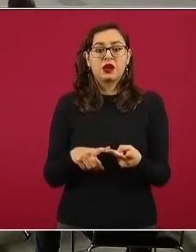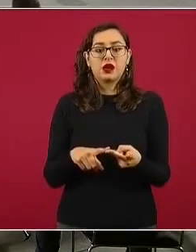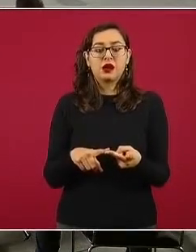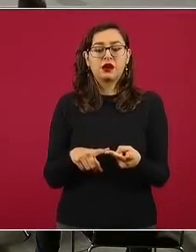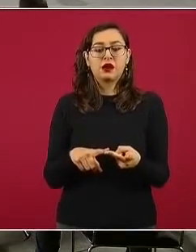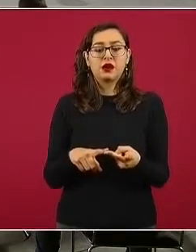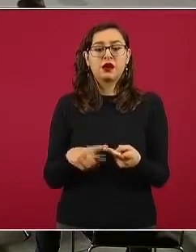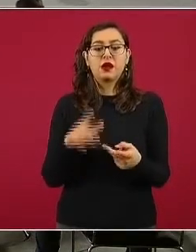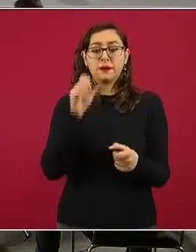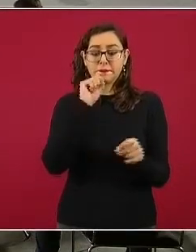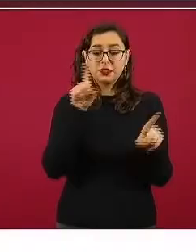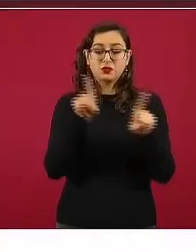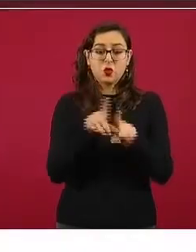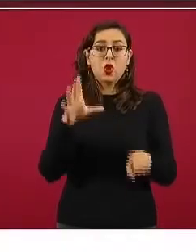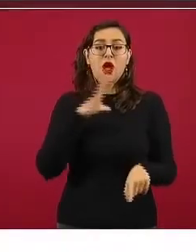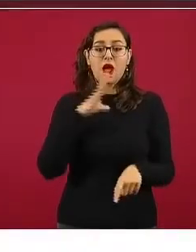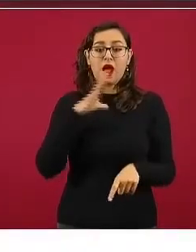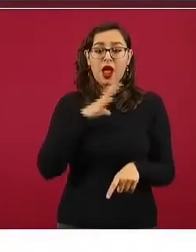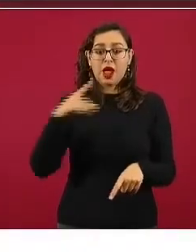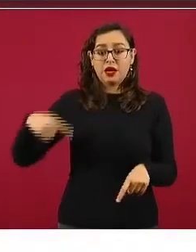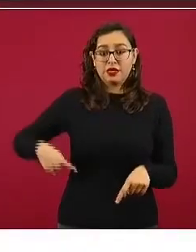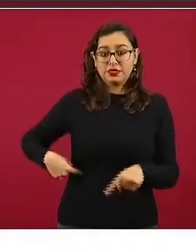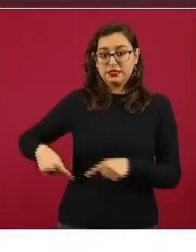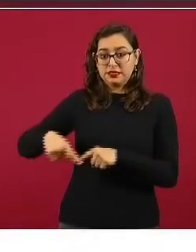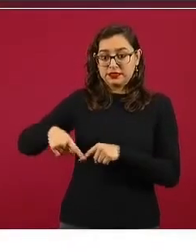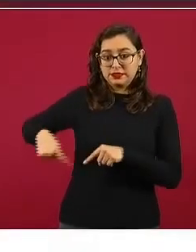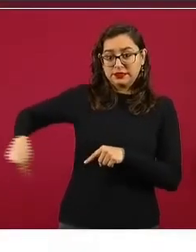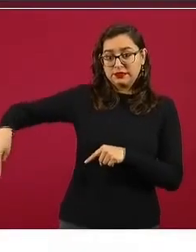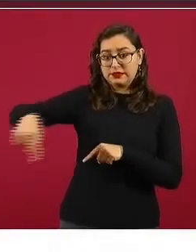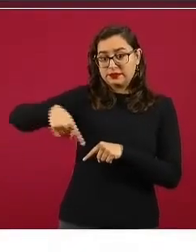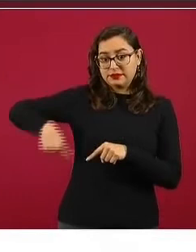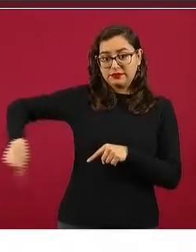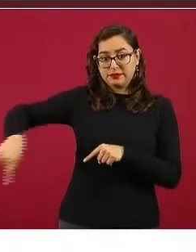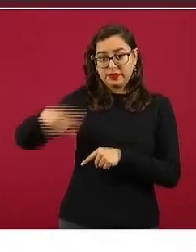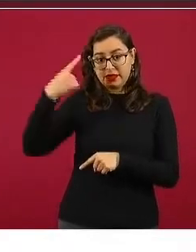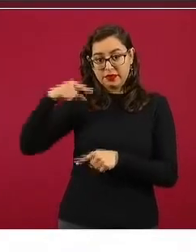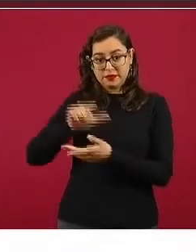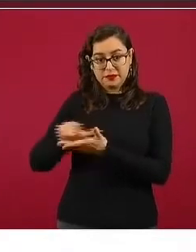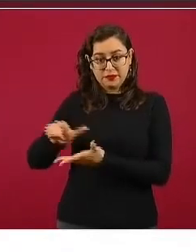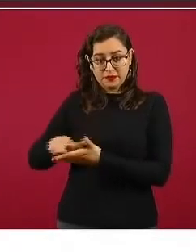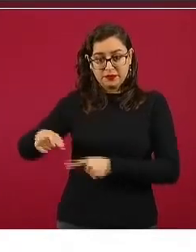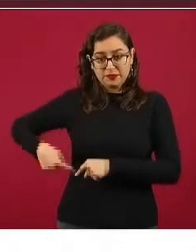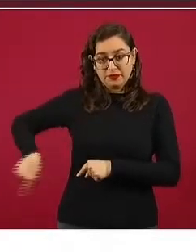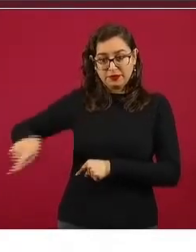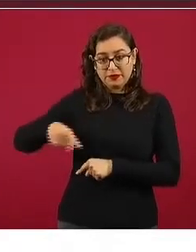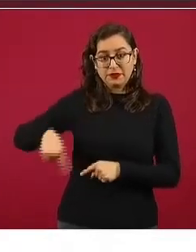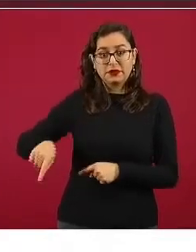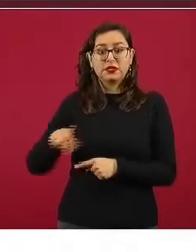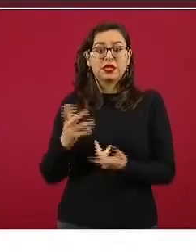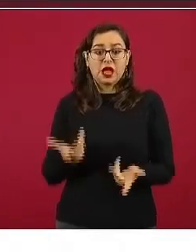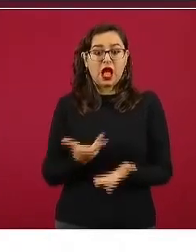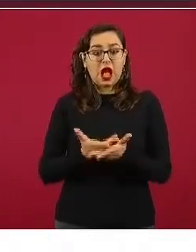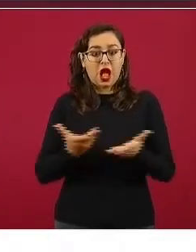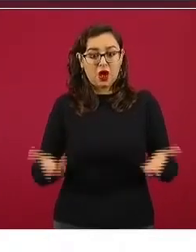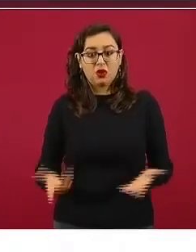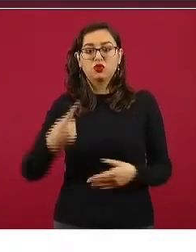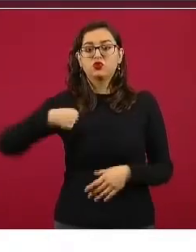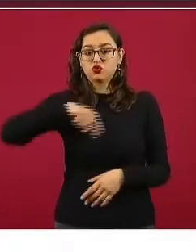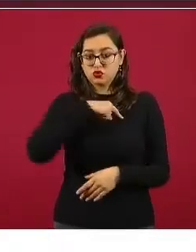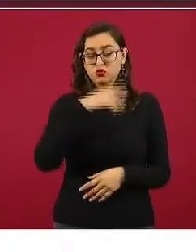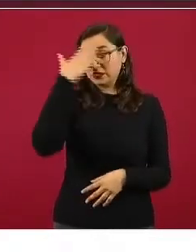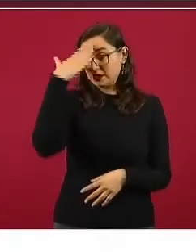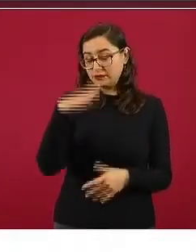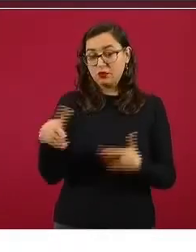hemodiálisis. Hoy por hoy estamos convencidos que no hay mejor alternativa que la prevención. Sabemos